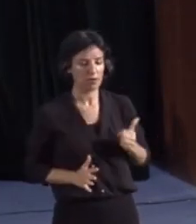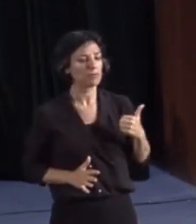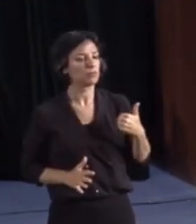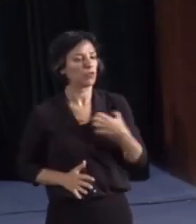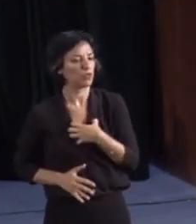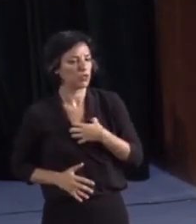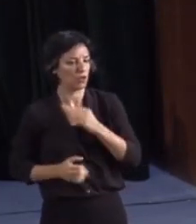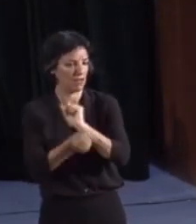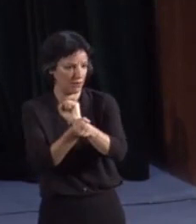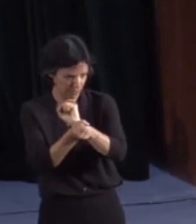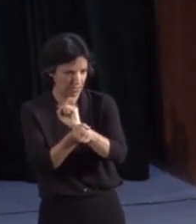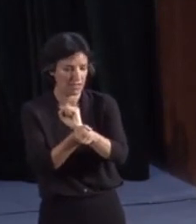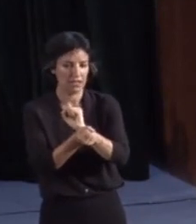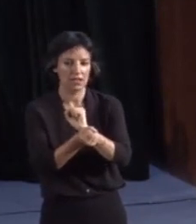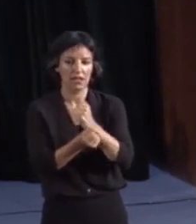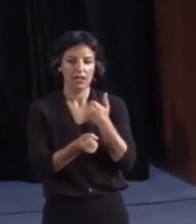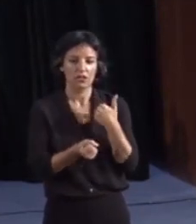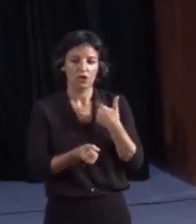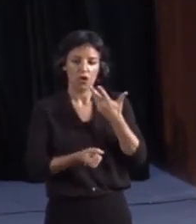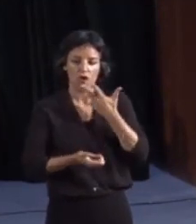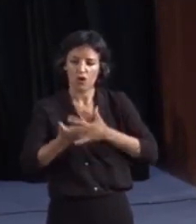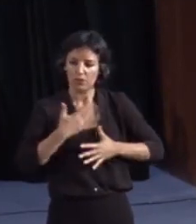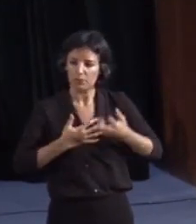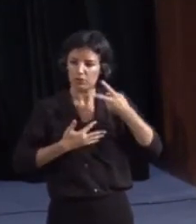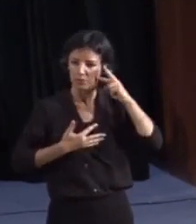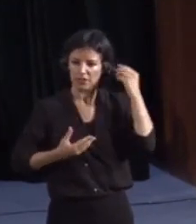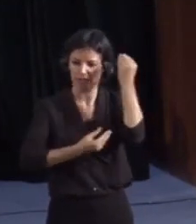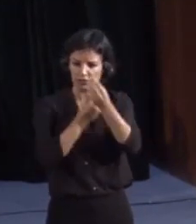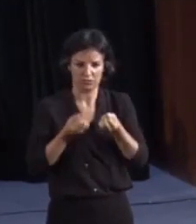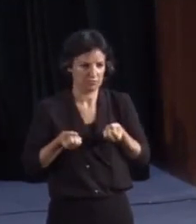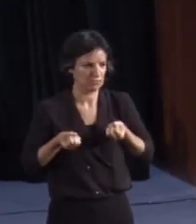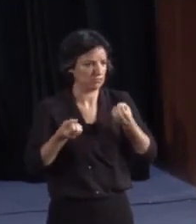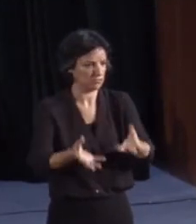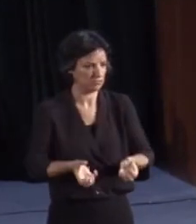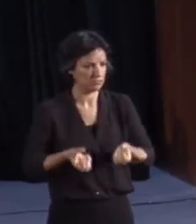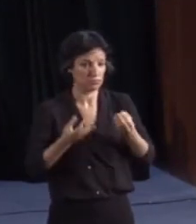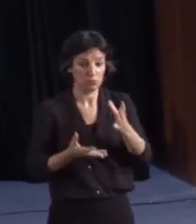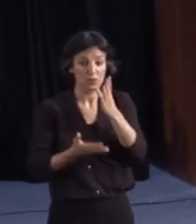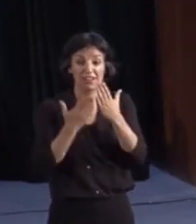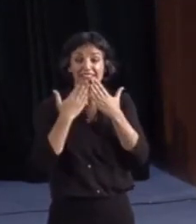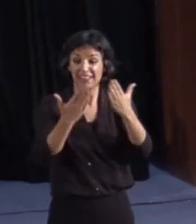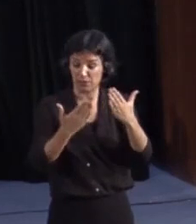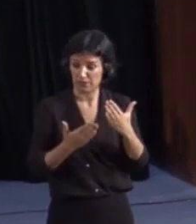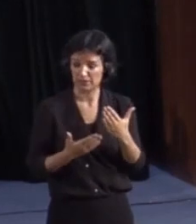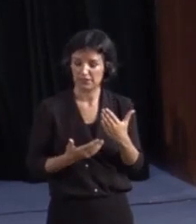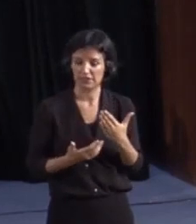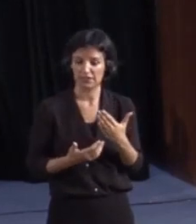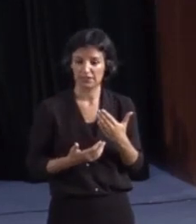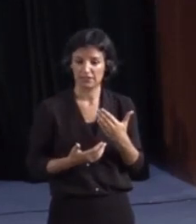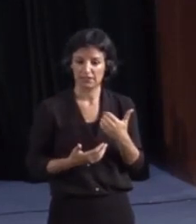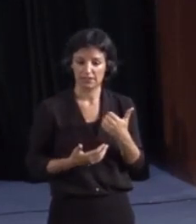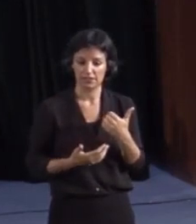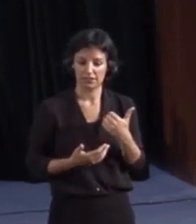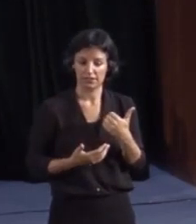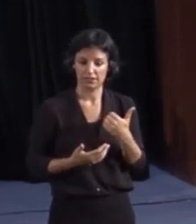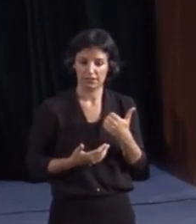penitenciario, aporto los conocimientos, experiencias y reflexiones que he adquirido gracias a la introducción, manejo